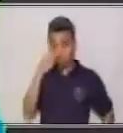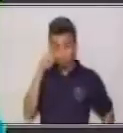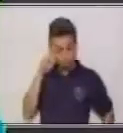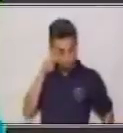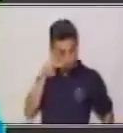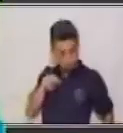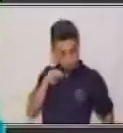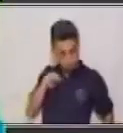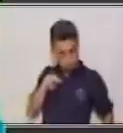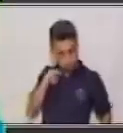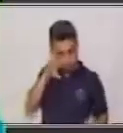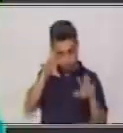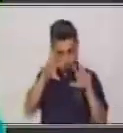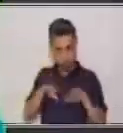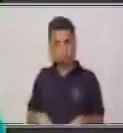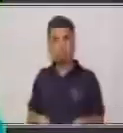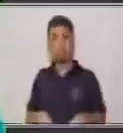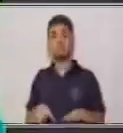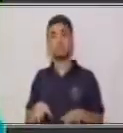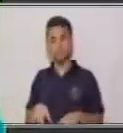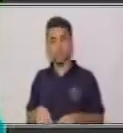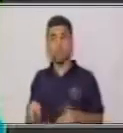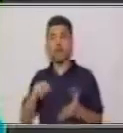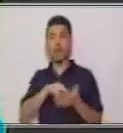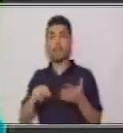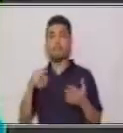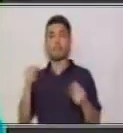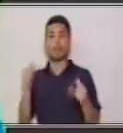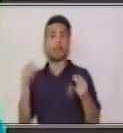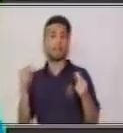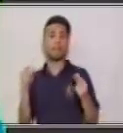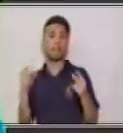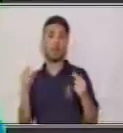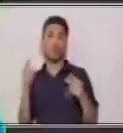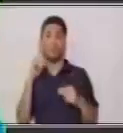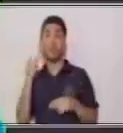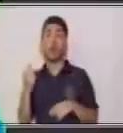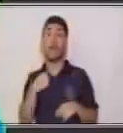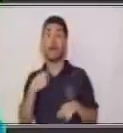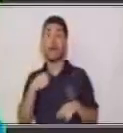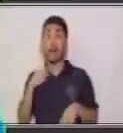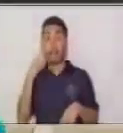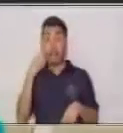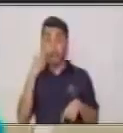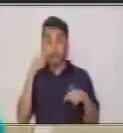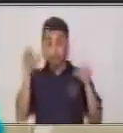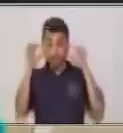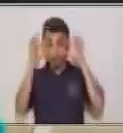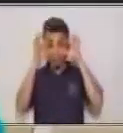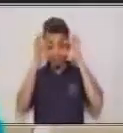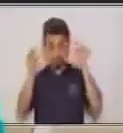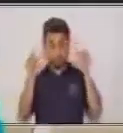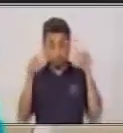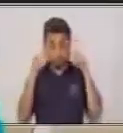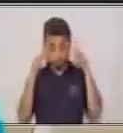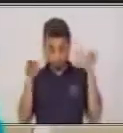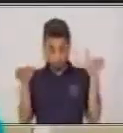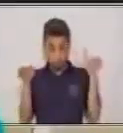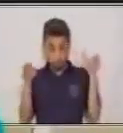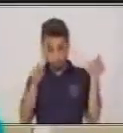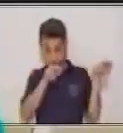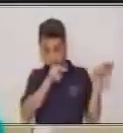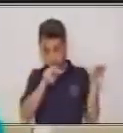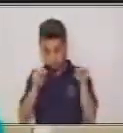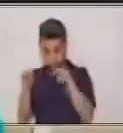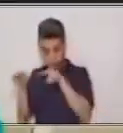contenido. La lectura es más rápida, por lo mismo que nuestra vista está guiada, ¿verdad? Según la lectura que